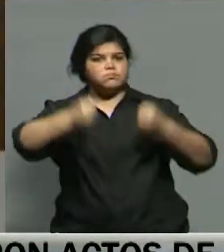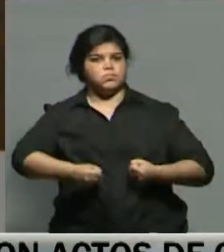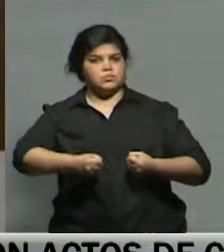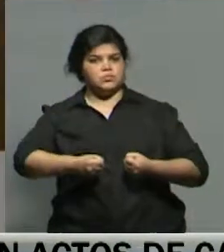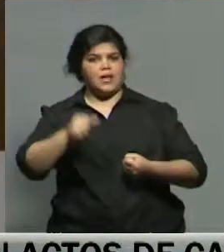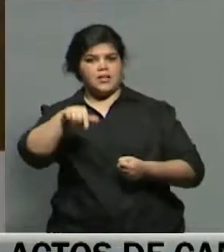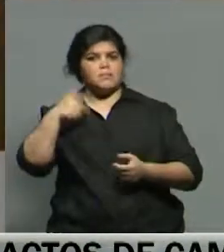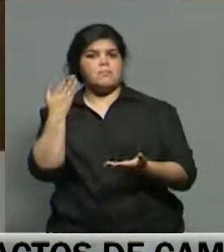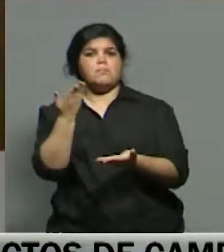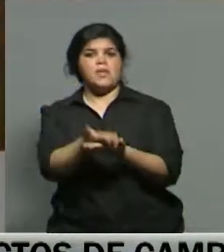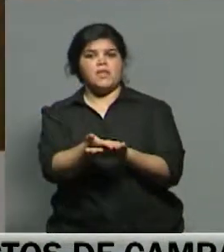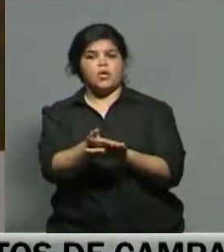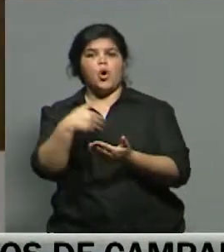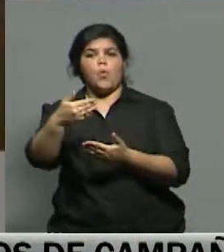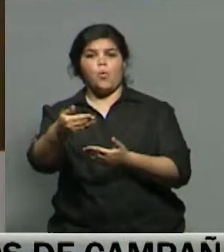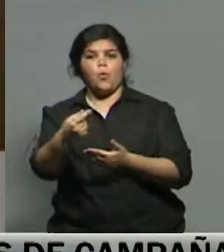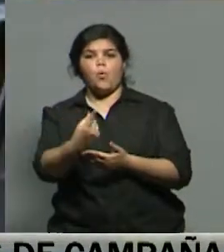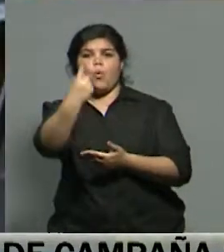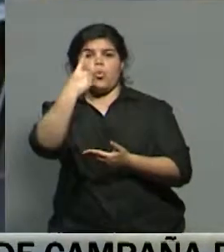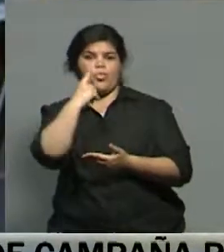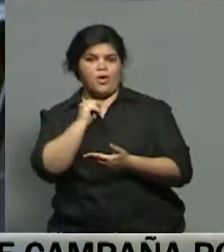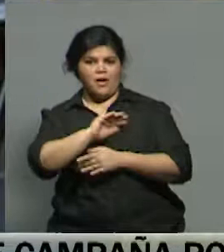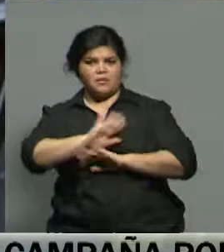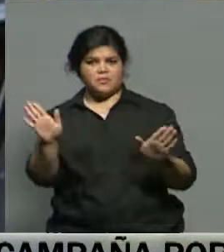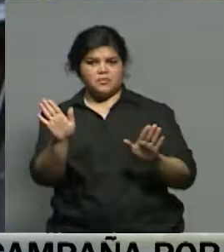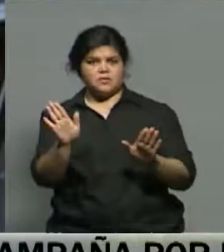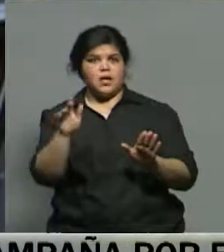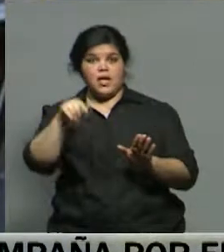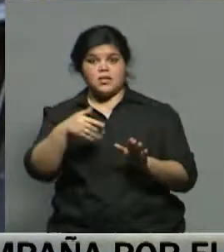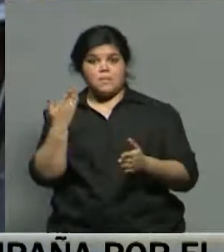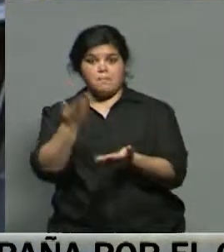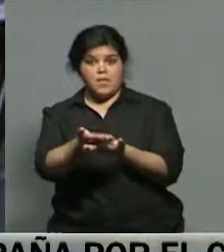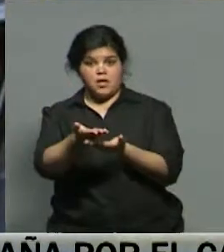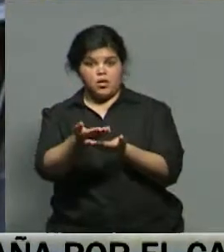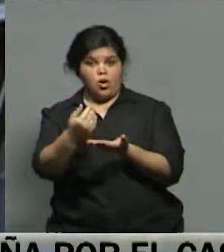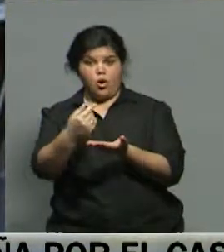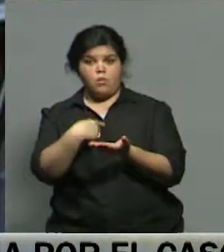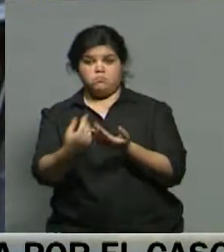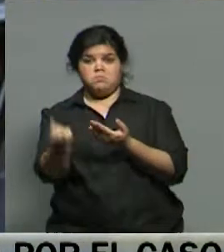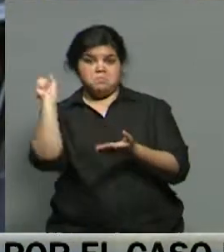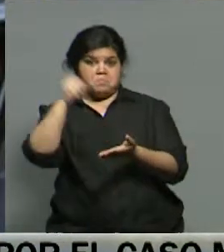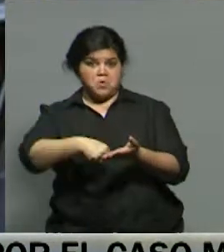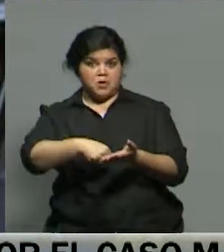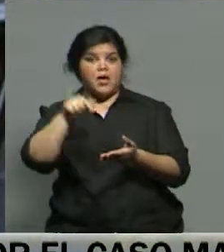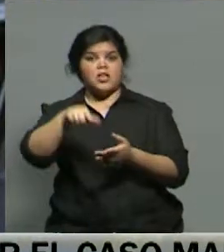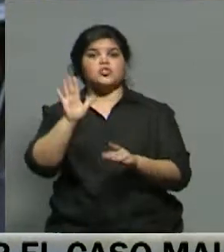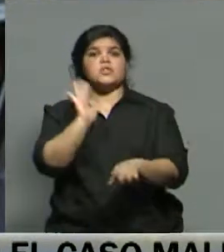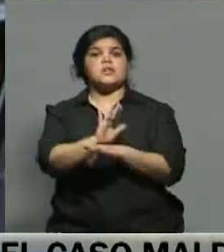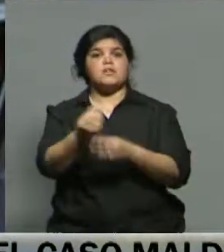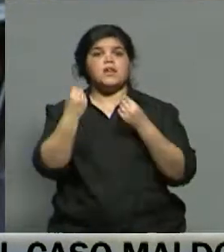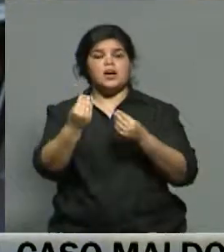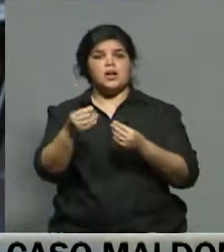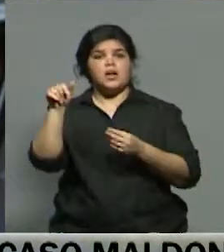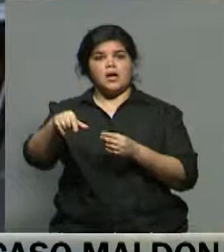requerimiento vence dentro de poco más de 24 horas y ese requerimiento, si no está atendido, hará que el señor Puigdemont provoque la aplicación del